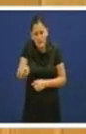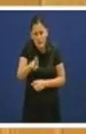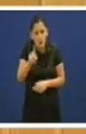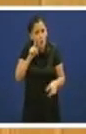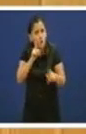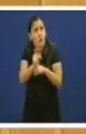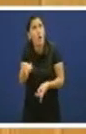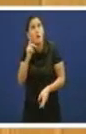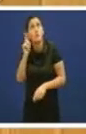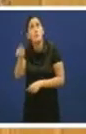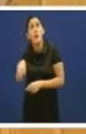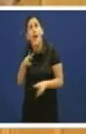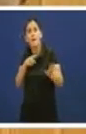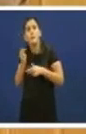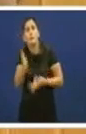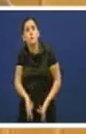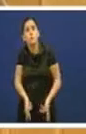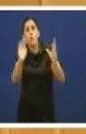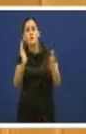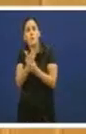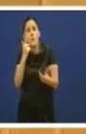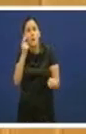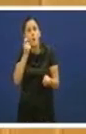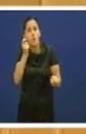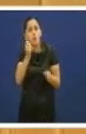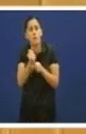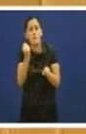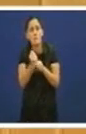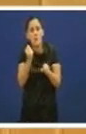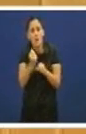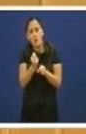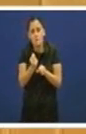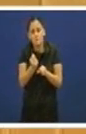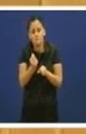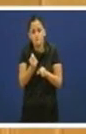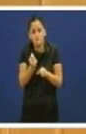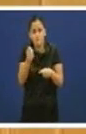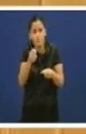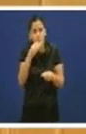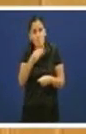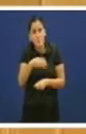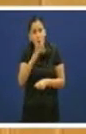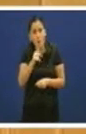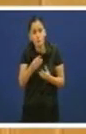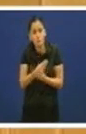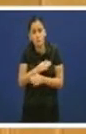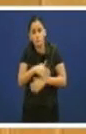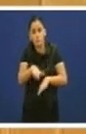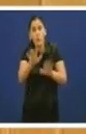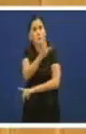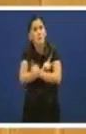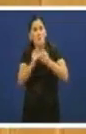autorizar expediente de regulación de empregos suspensivos que sesan extintivos que sesan suspensivos. Cale o problema?